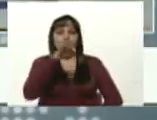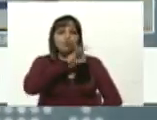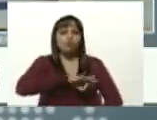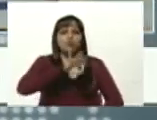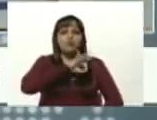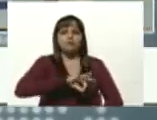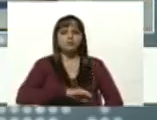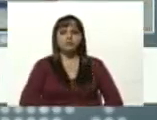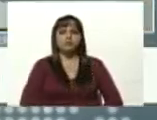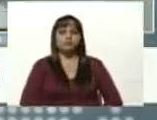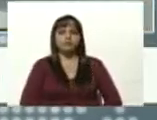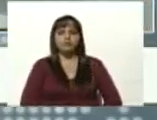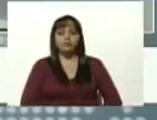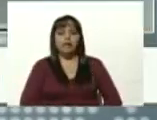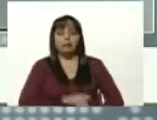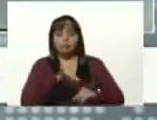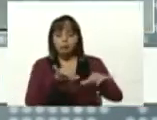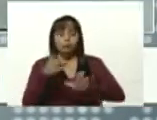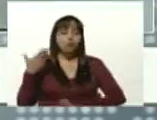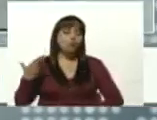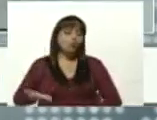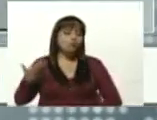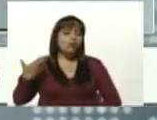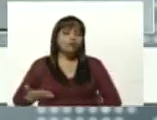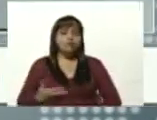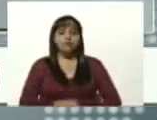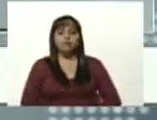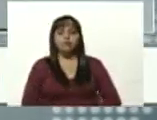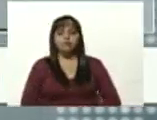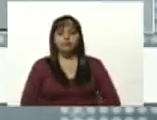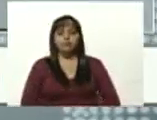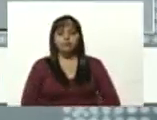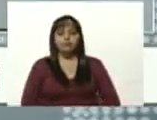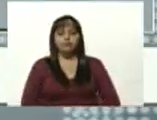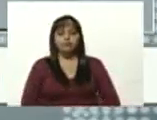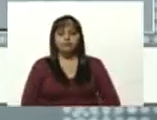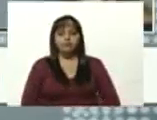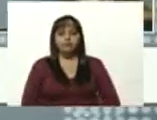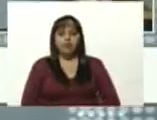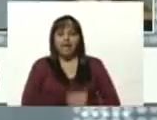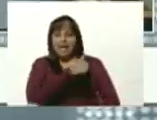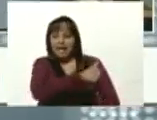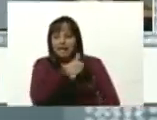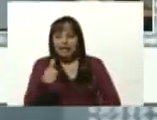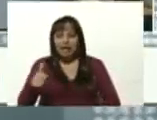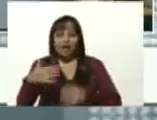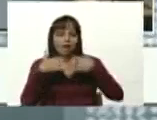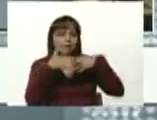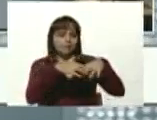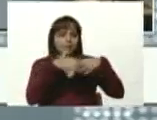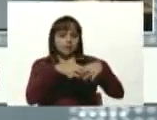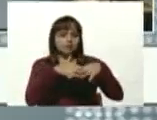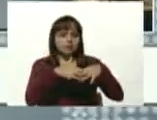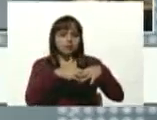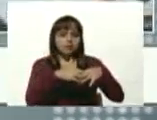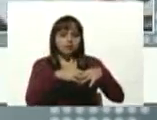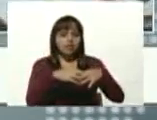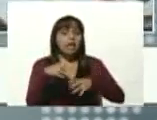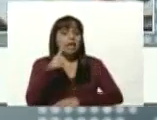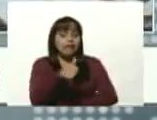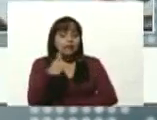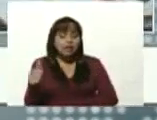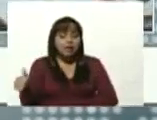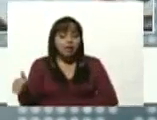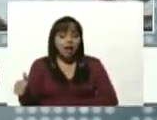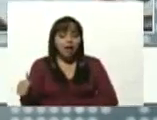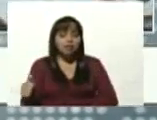por eso es tan importante que en cada industria y en cada fábrica